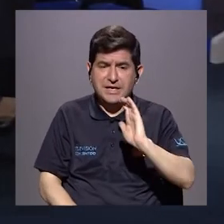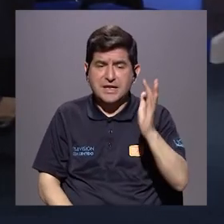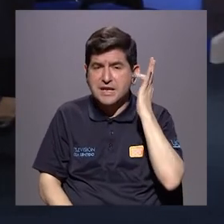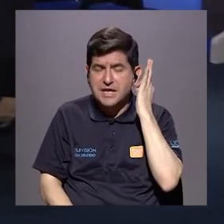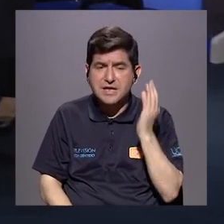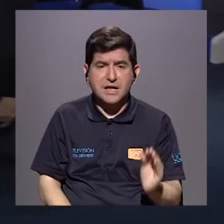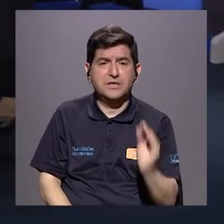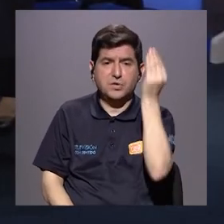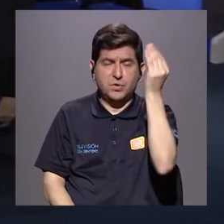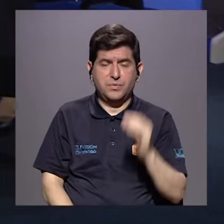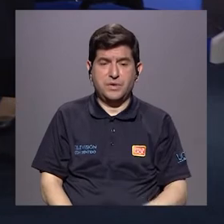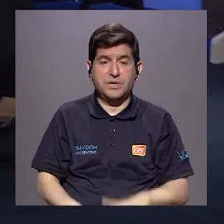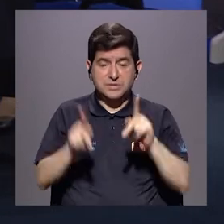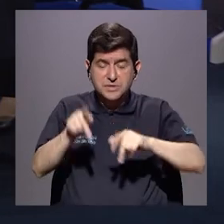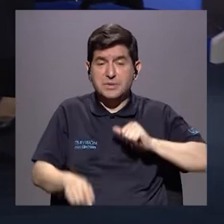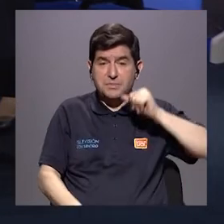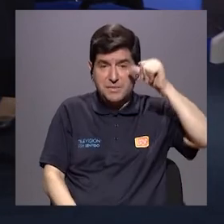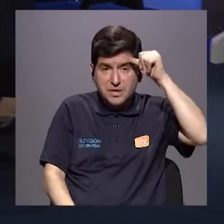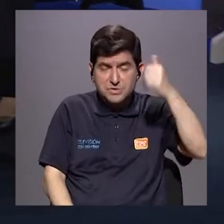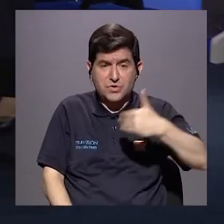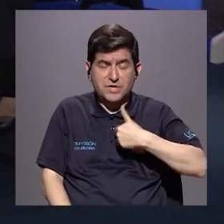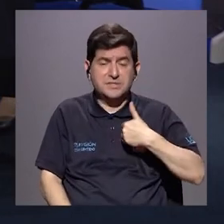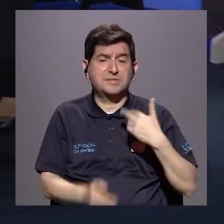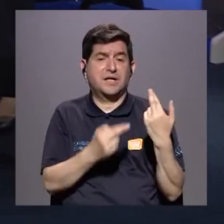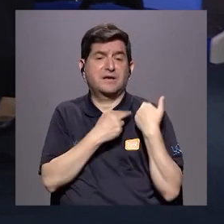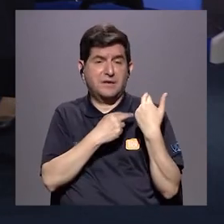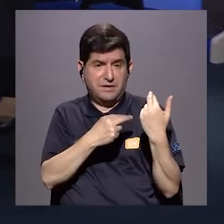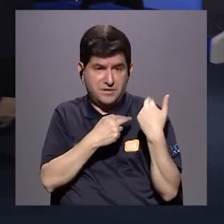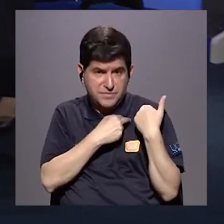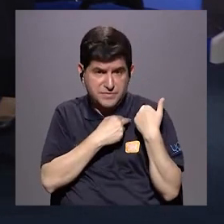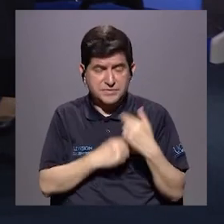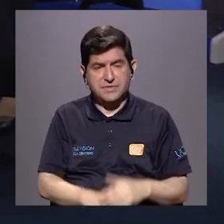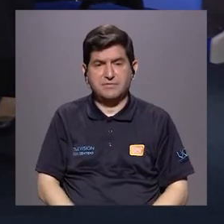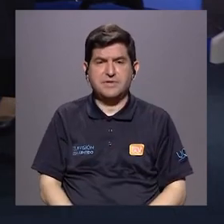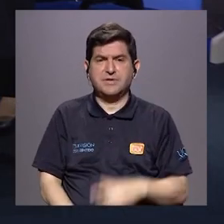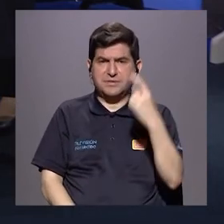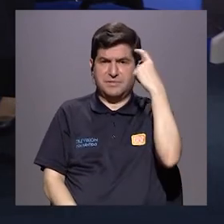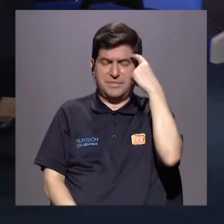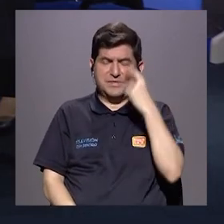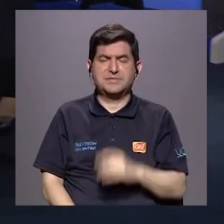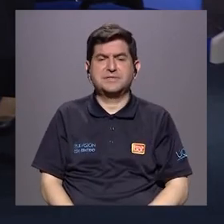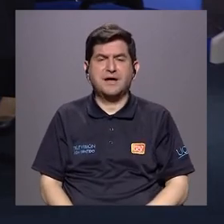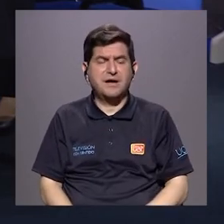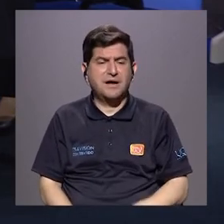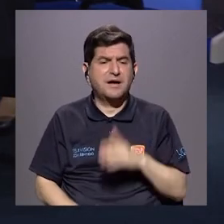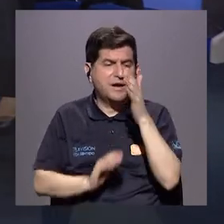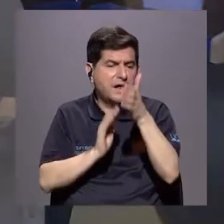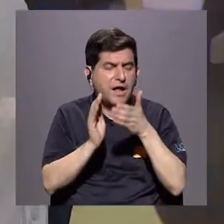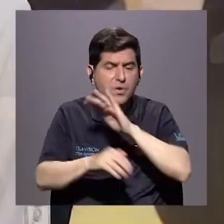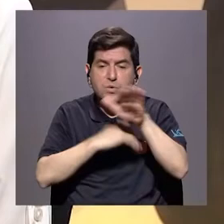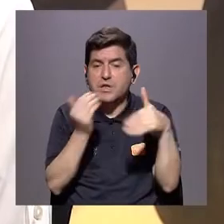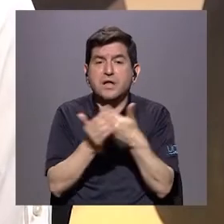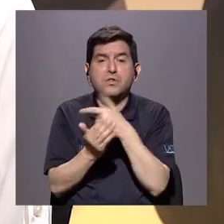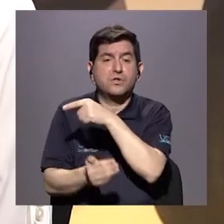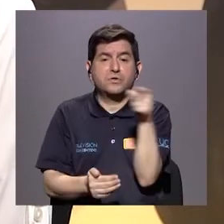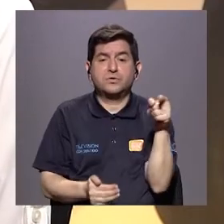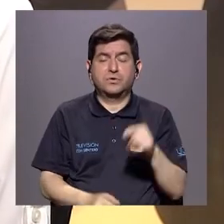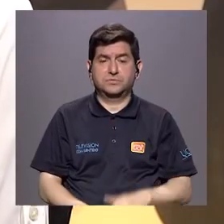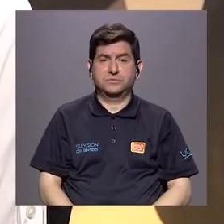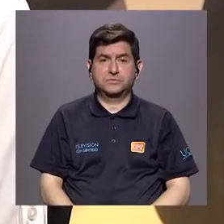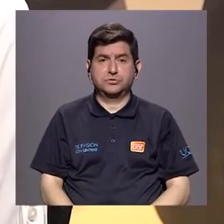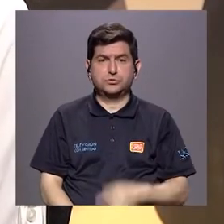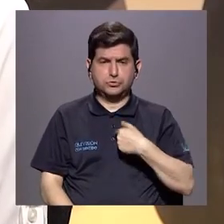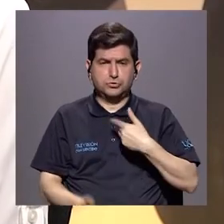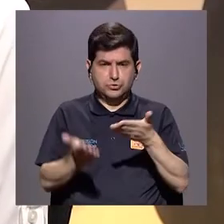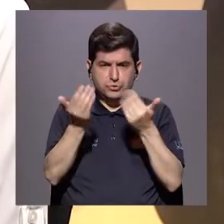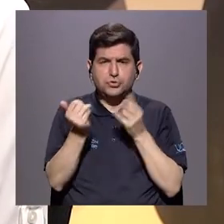adolescentes. Porque como personas adultas, tenemos una responsabilidad en el cuidado de todas ellas. Claro, Sí, yo